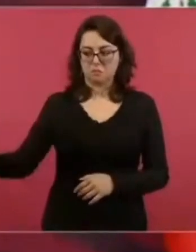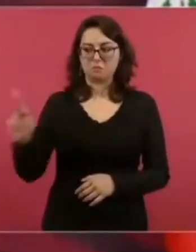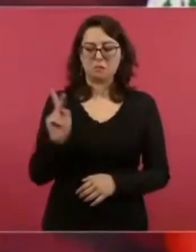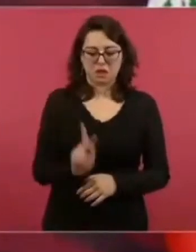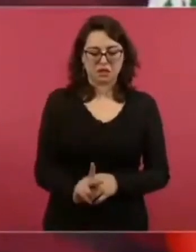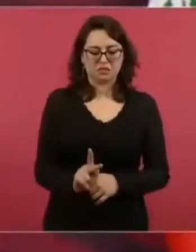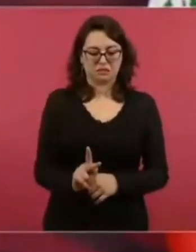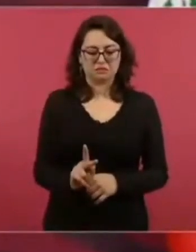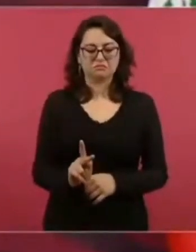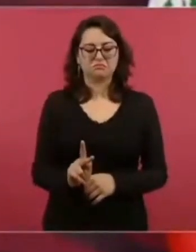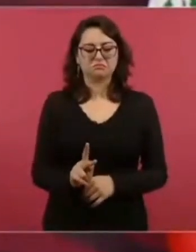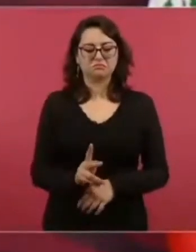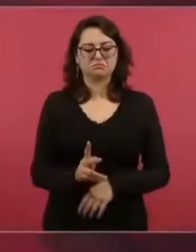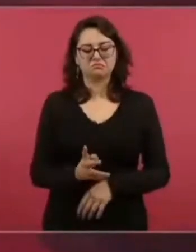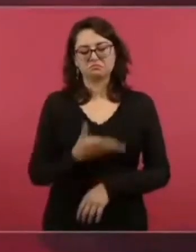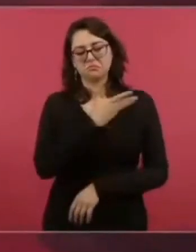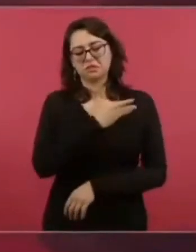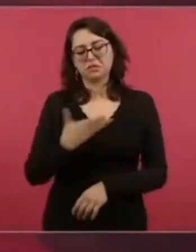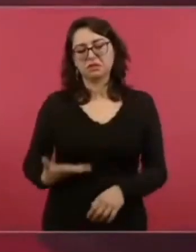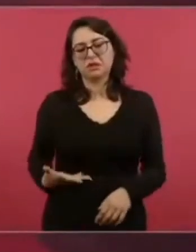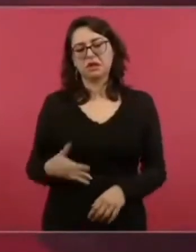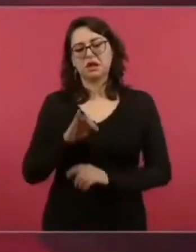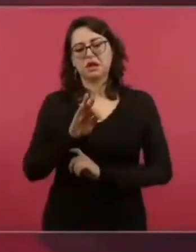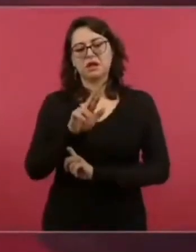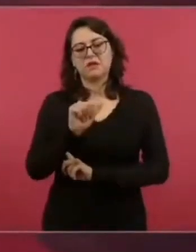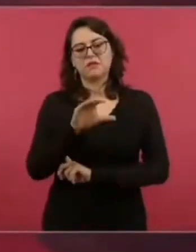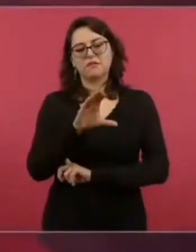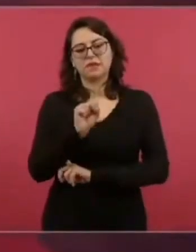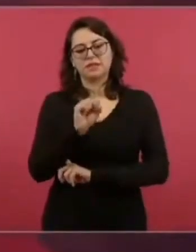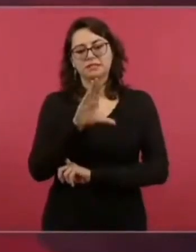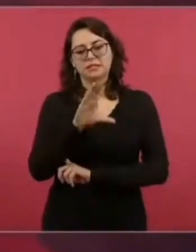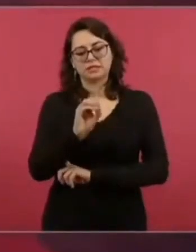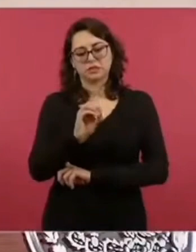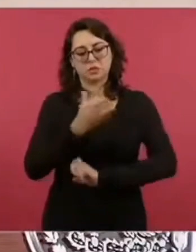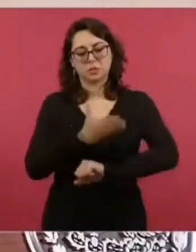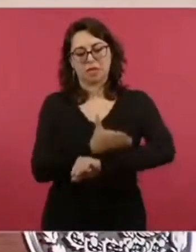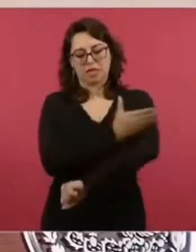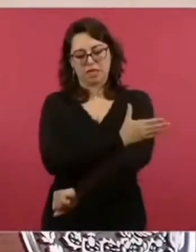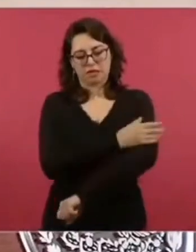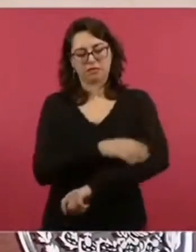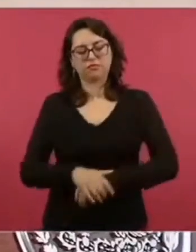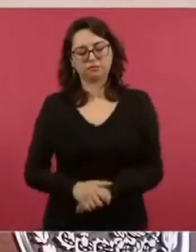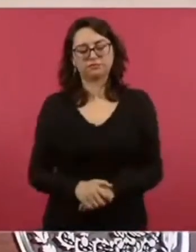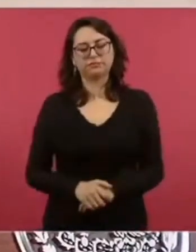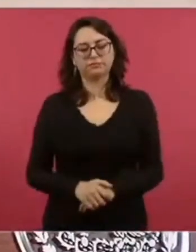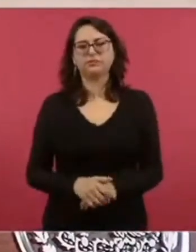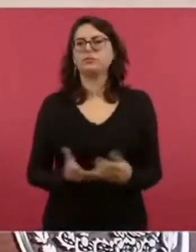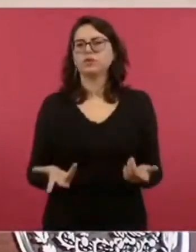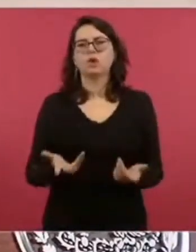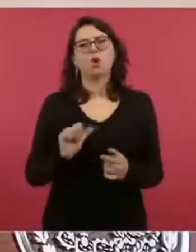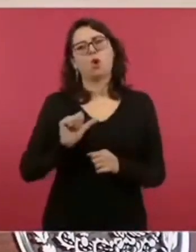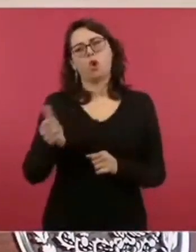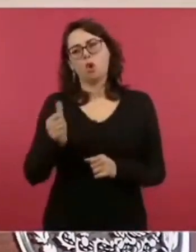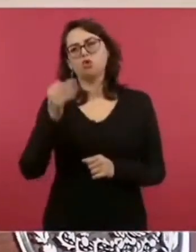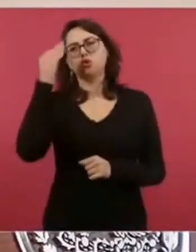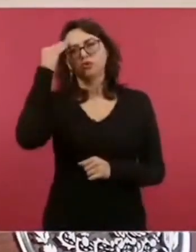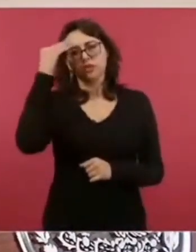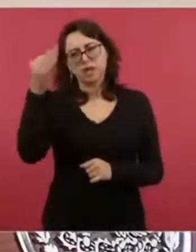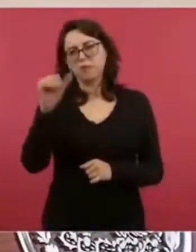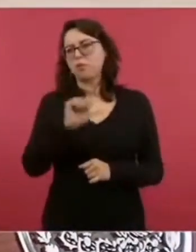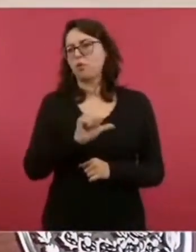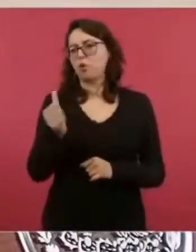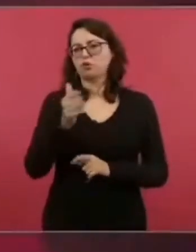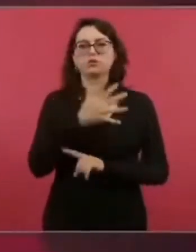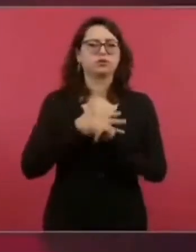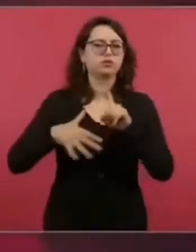Francisco I. Madero. Otros tiempos, otras circunstancias, otro país, otra